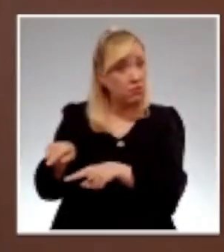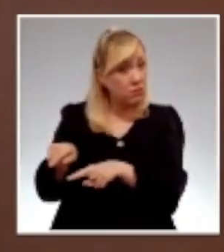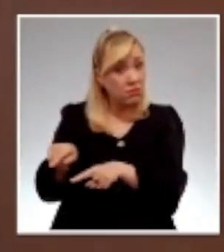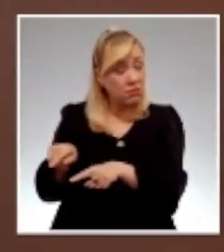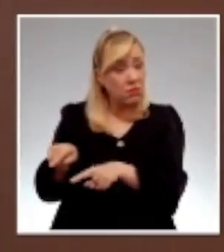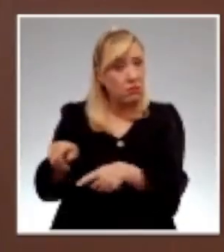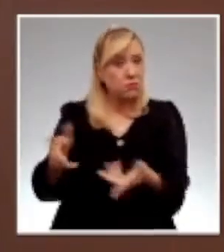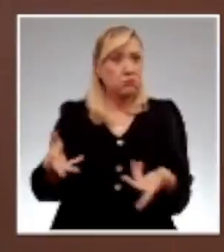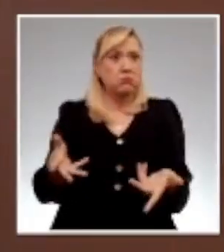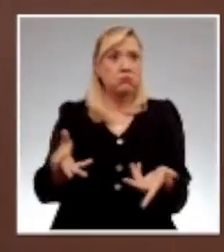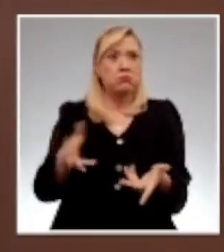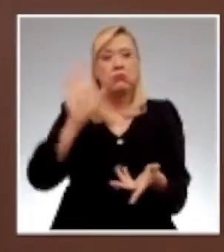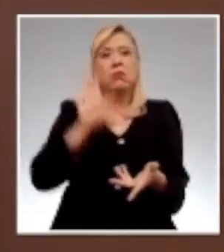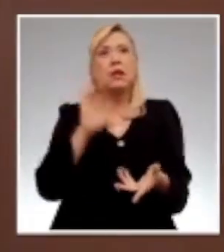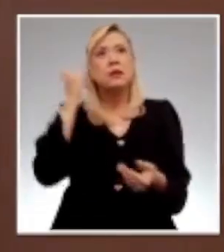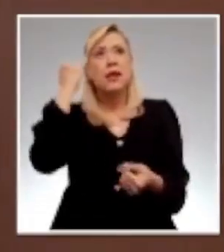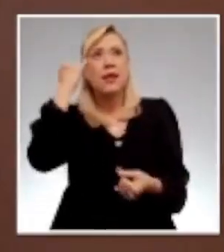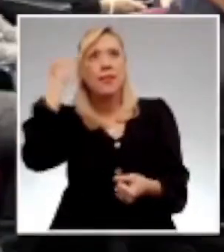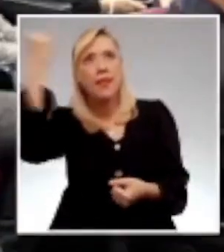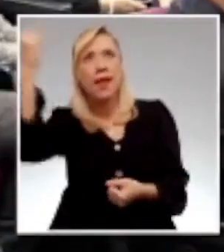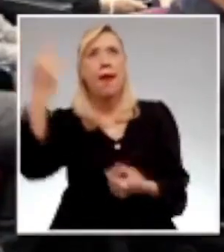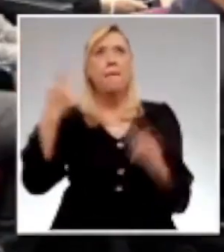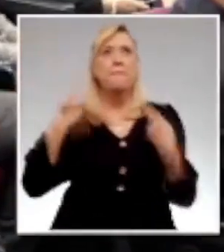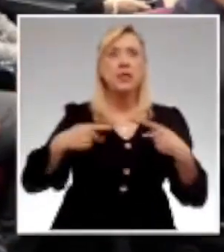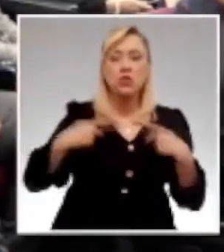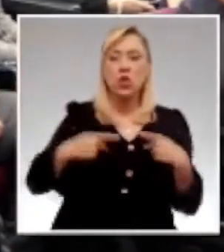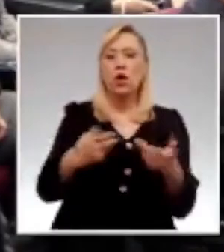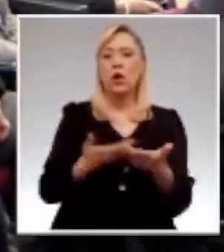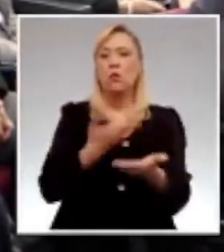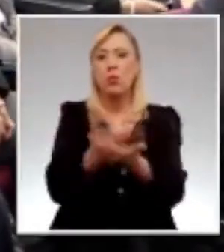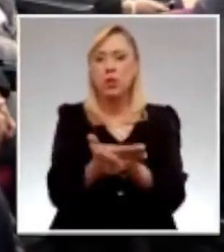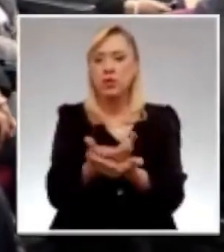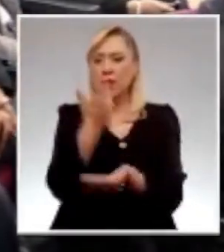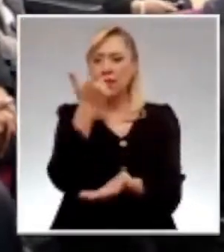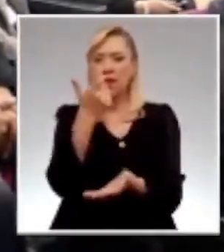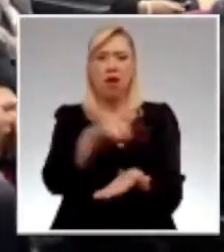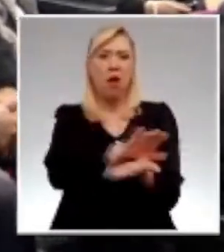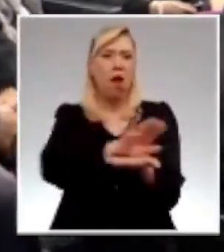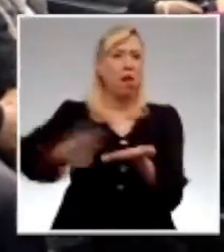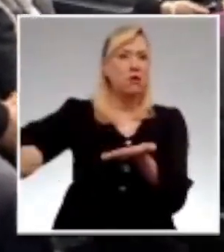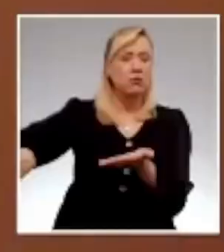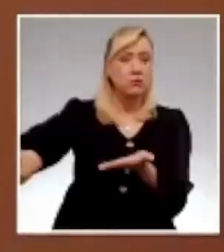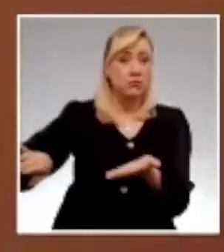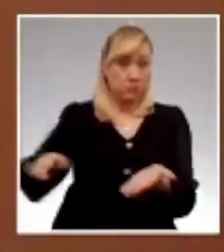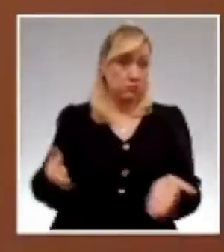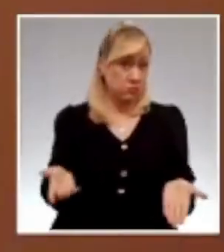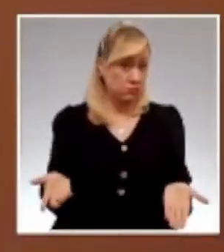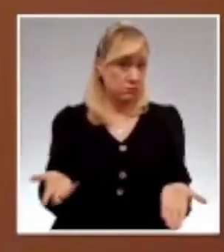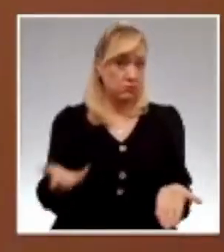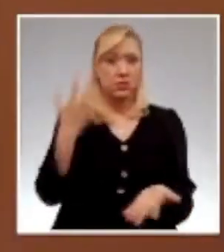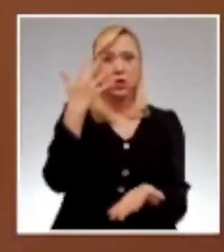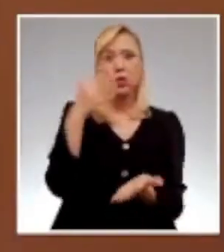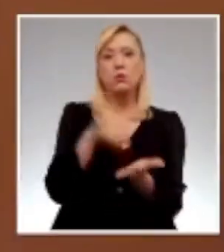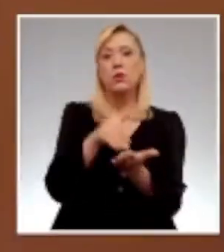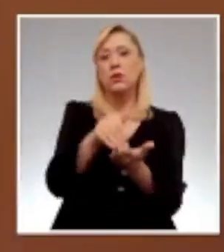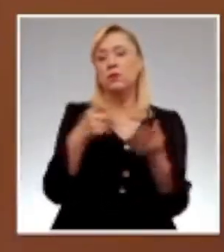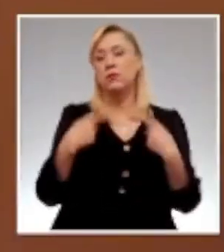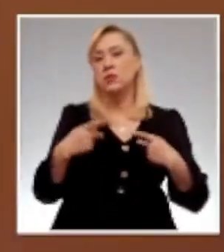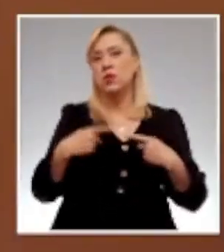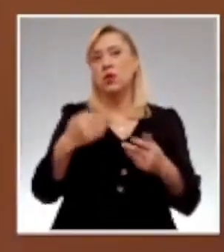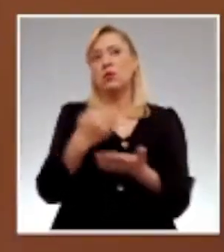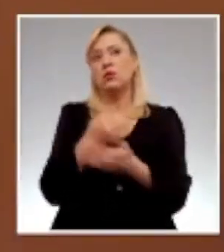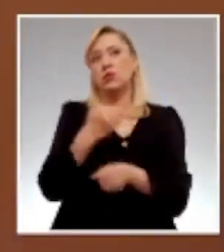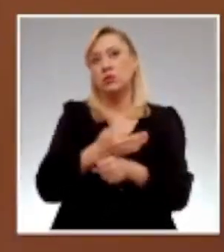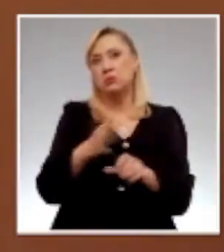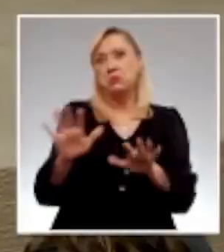excluyendo ideas, gente, propuestas, dinero. Cinco millones de personas se identifican con una orientación sexual e identidad de